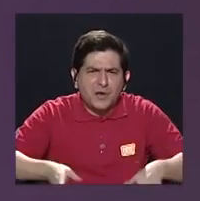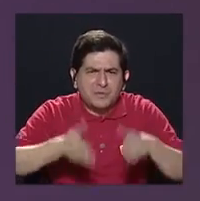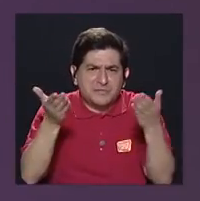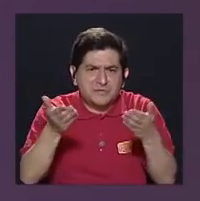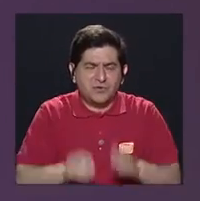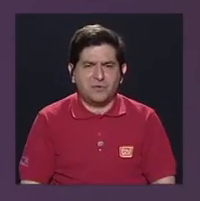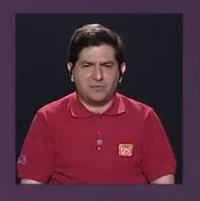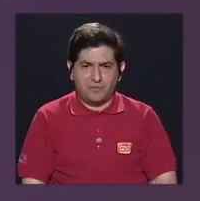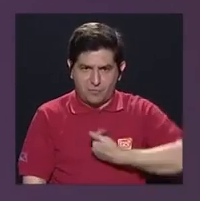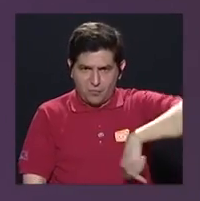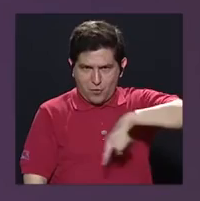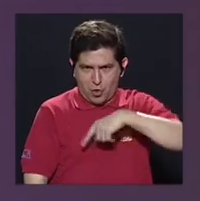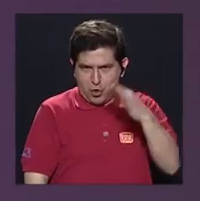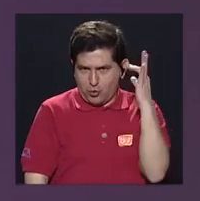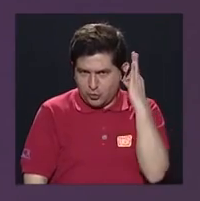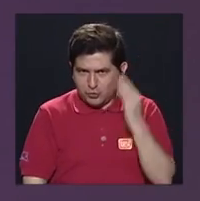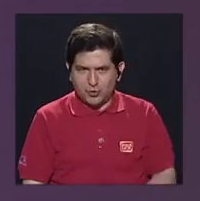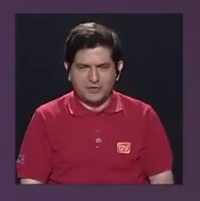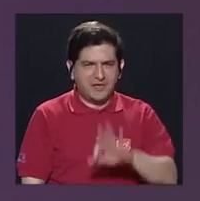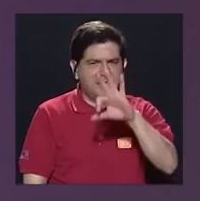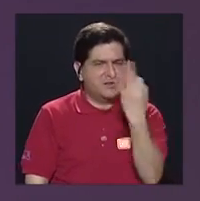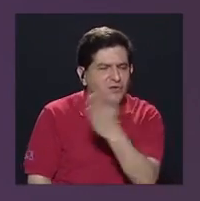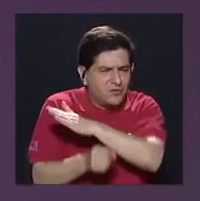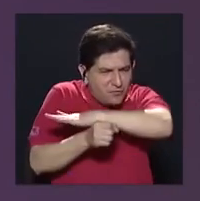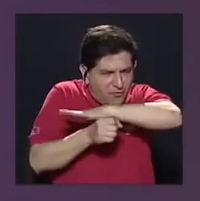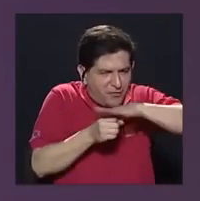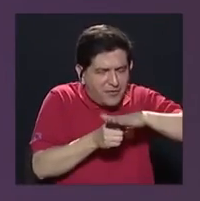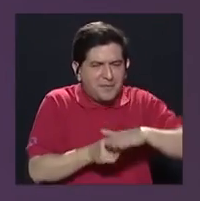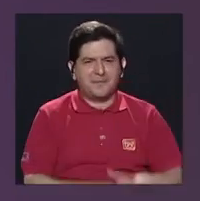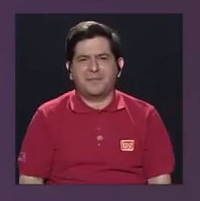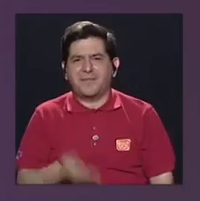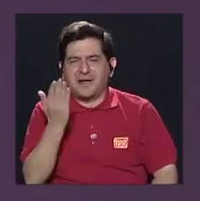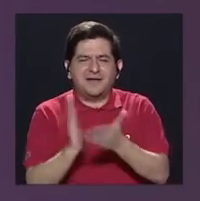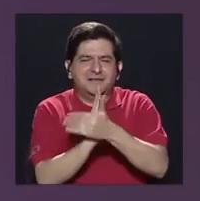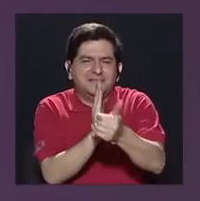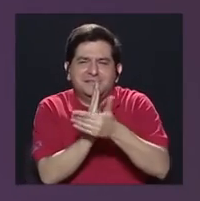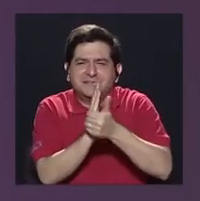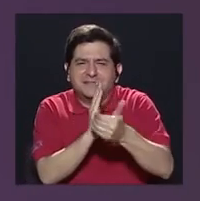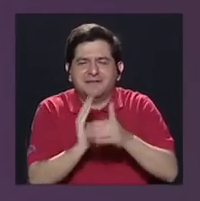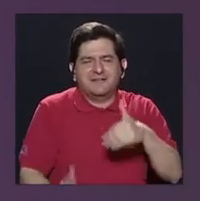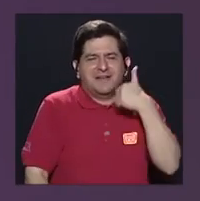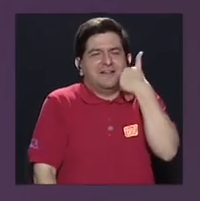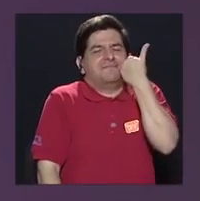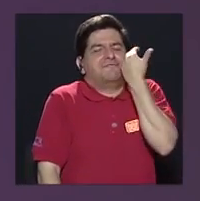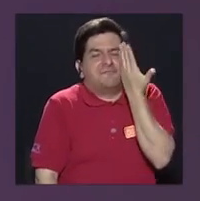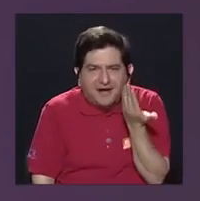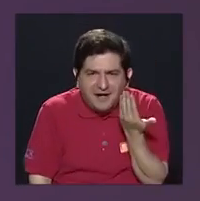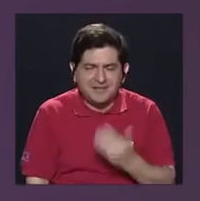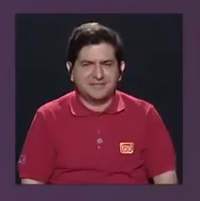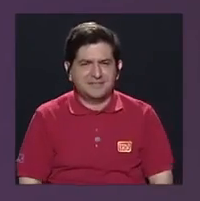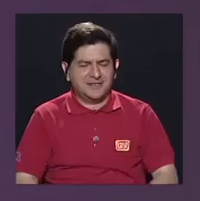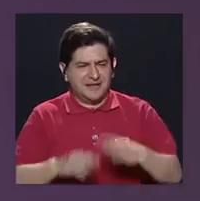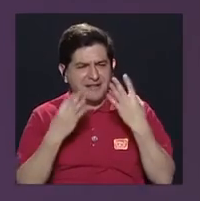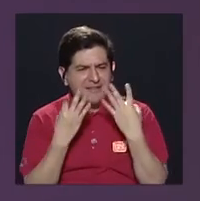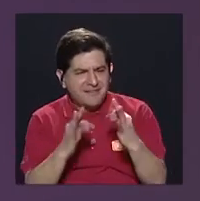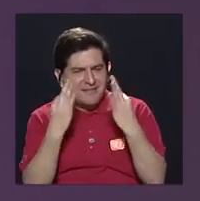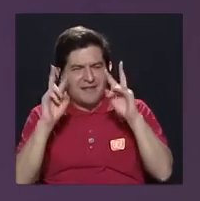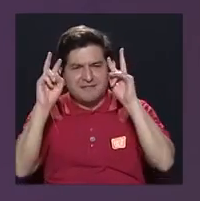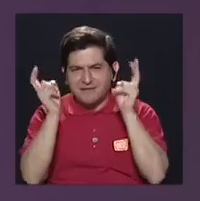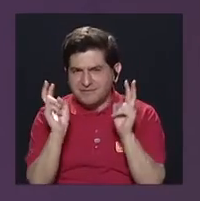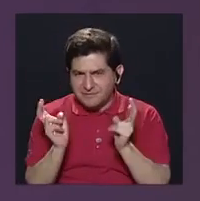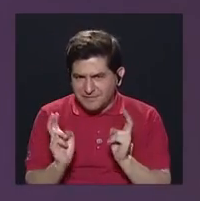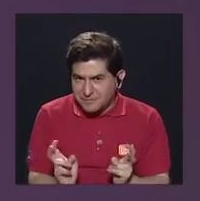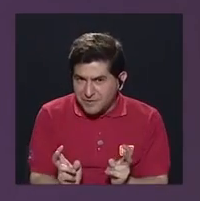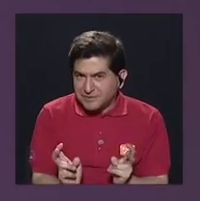que tenemos tan fácil, o sea, la capacidad para poder tratar muchos de los temas,